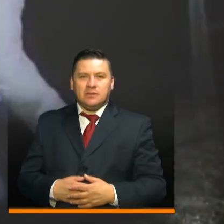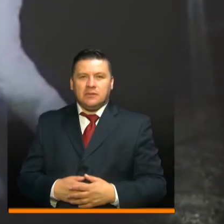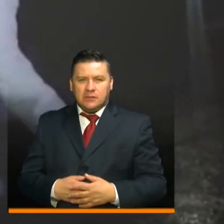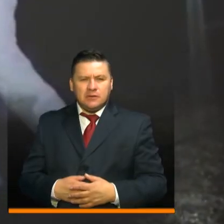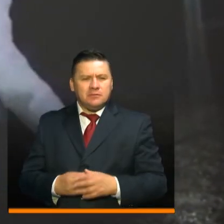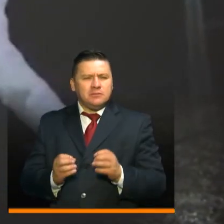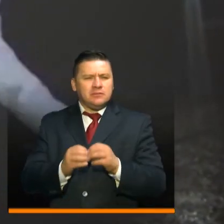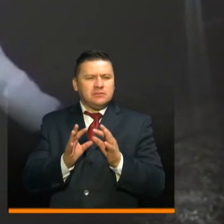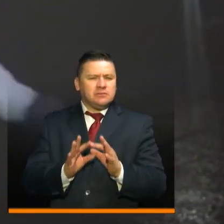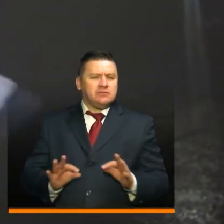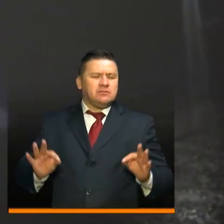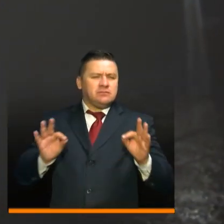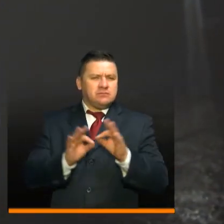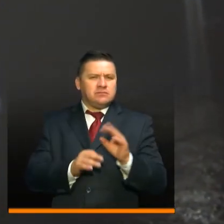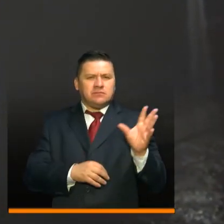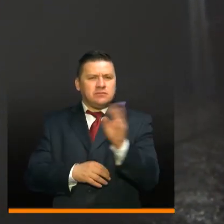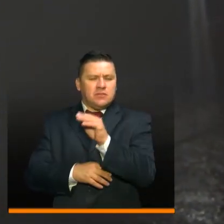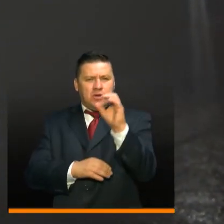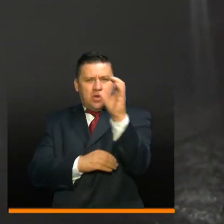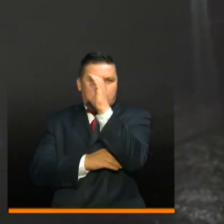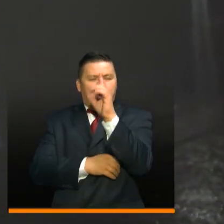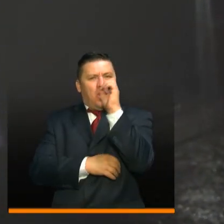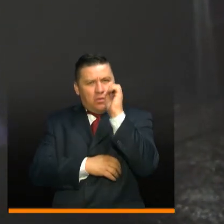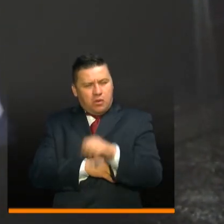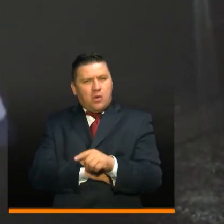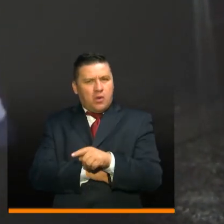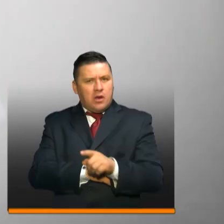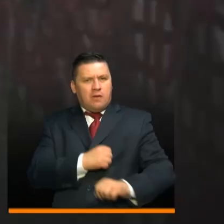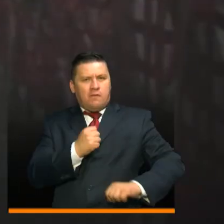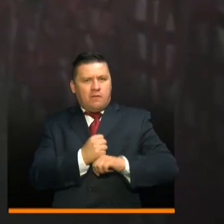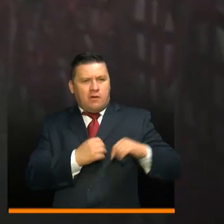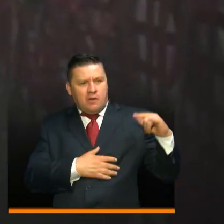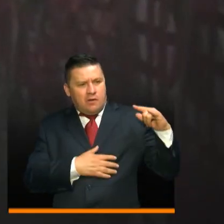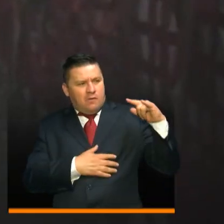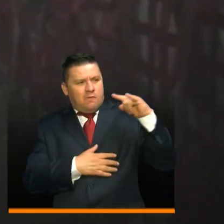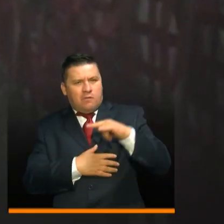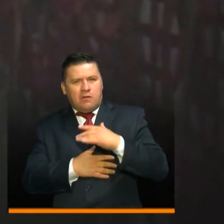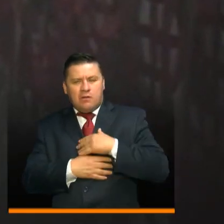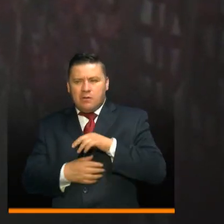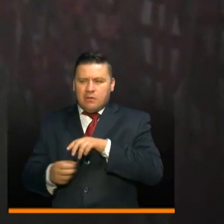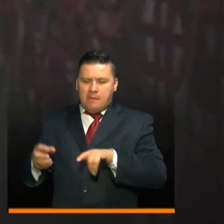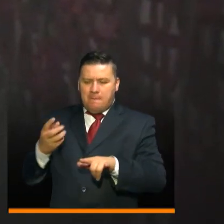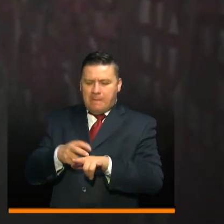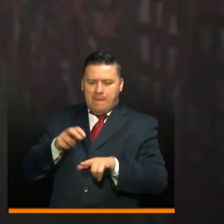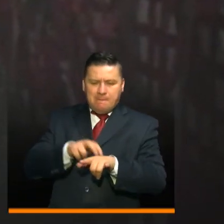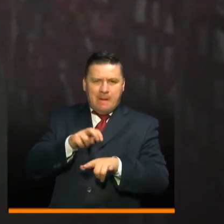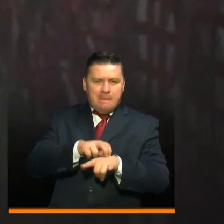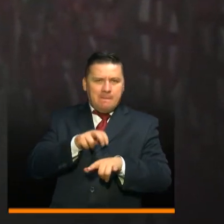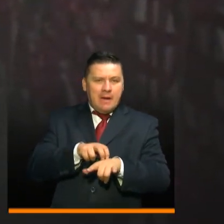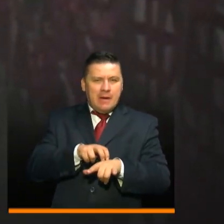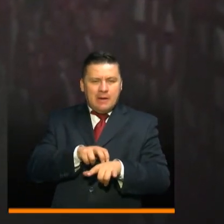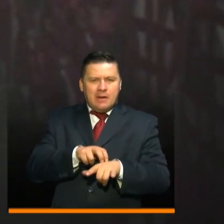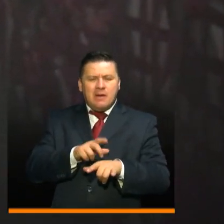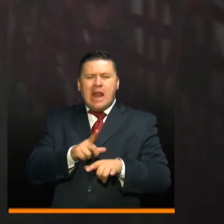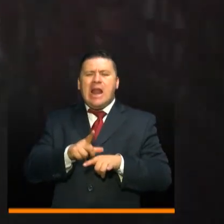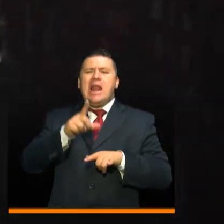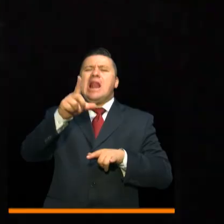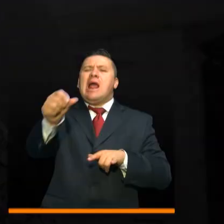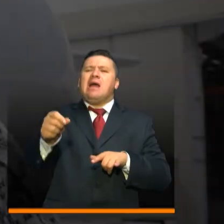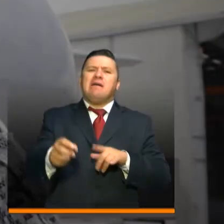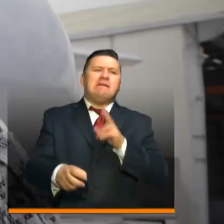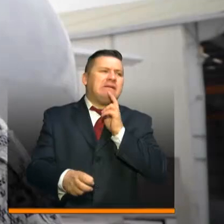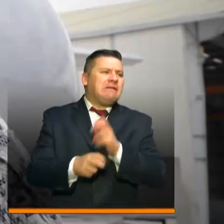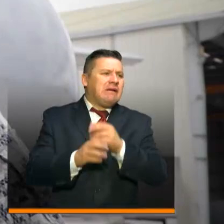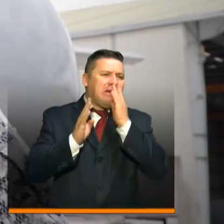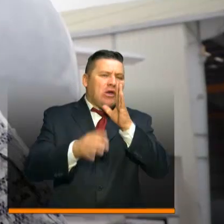Lo más importante es que todos los colombianos pueden contar con su fuerza aérea colombiana para el traslado de pacientes desde zonas remotas del país donde no